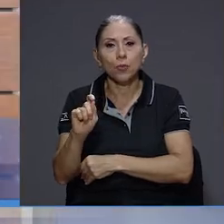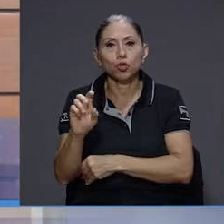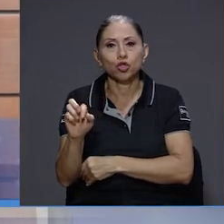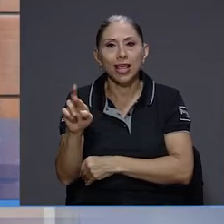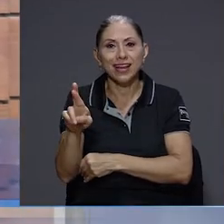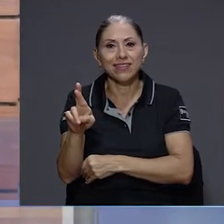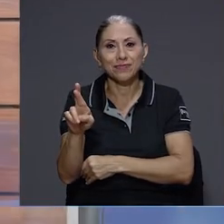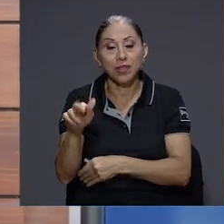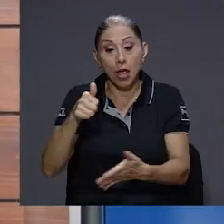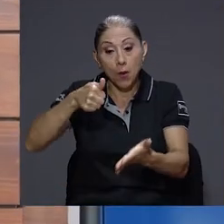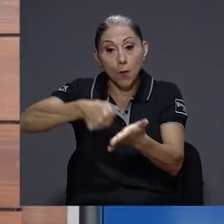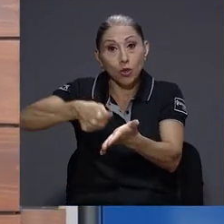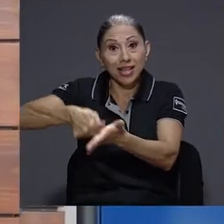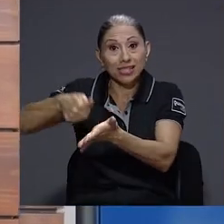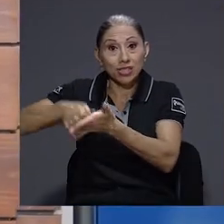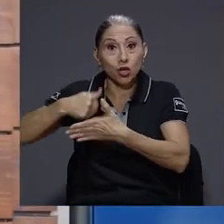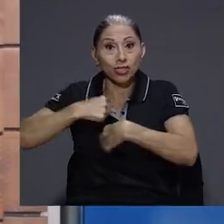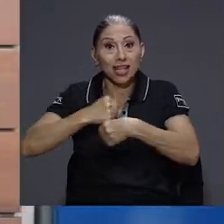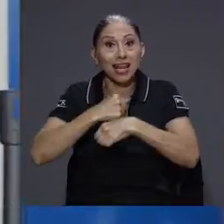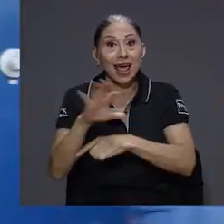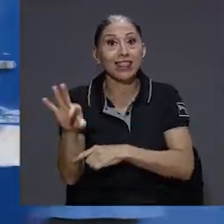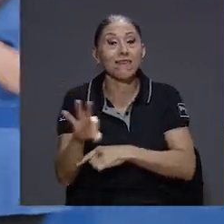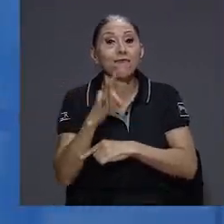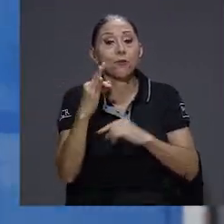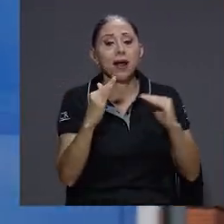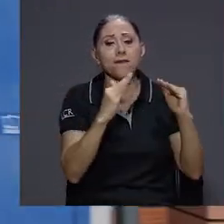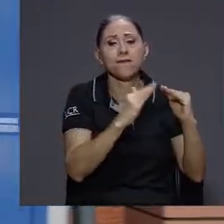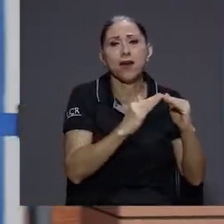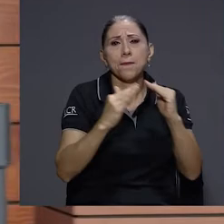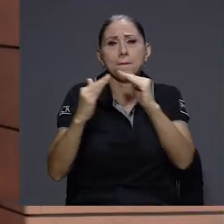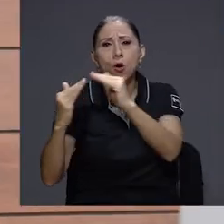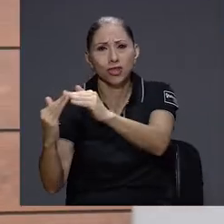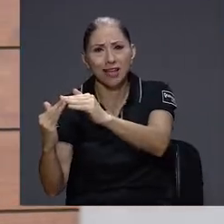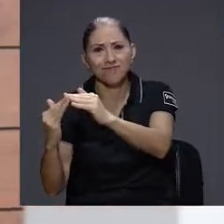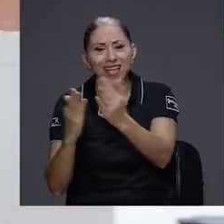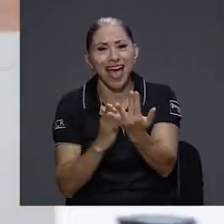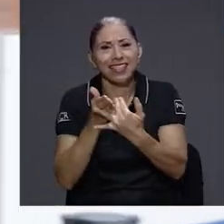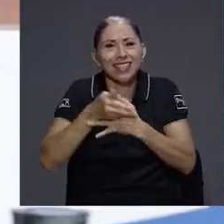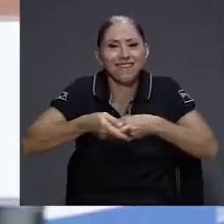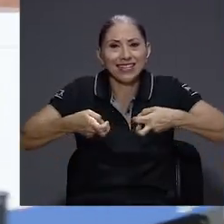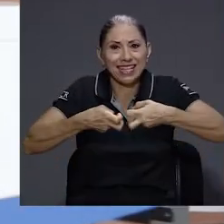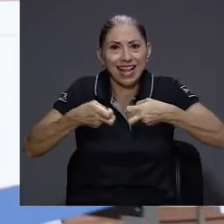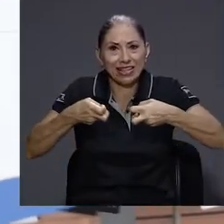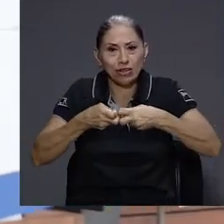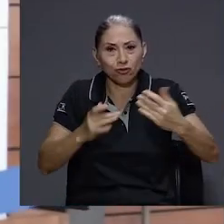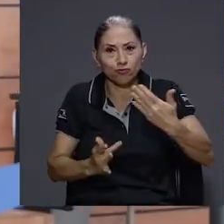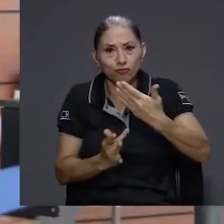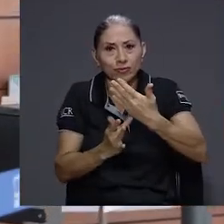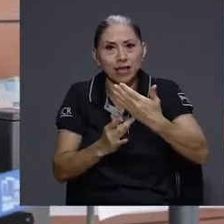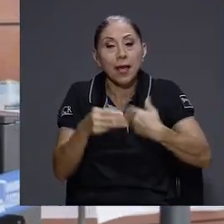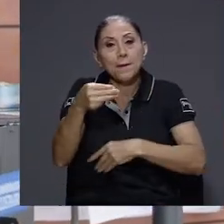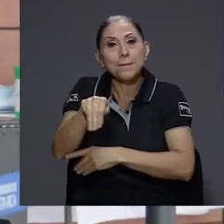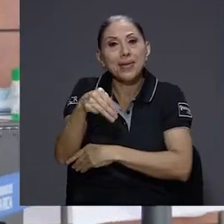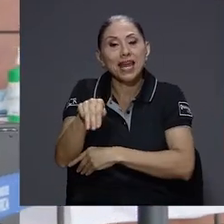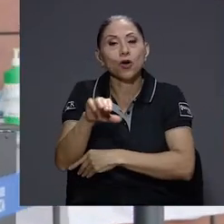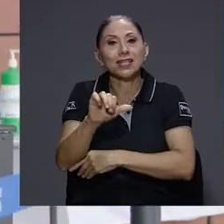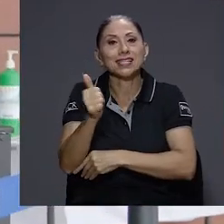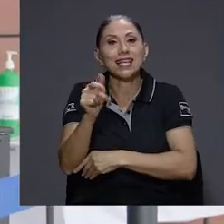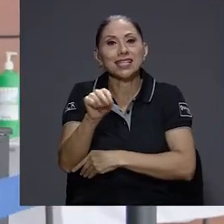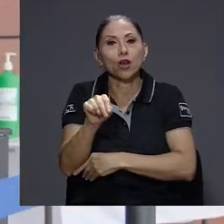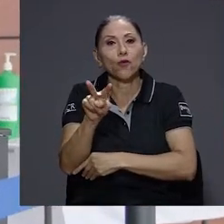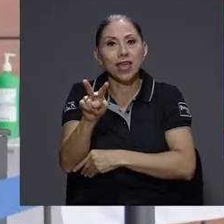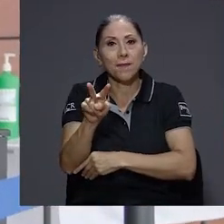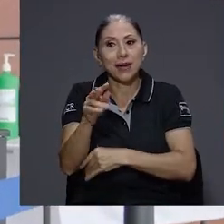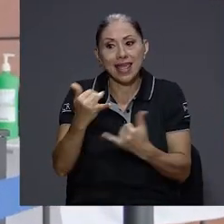La votación se realizará en modalidad remota a través de medios electrónicos el día miércoles 10 de noviembre del